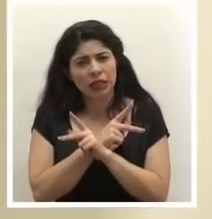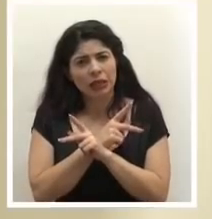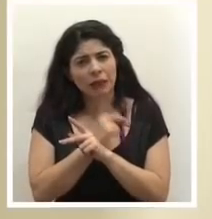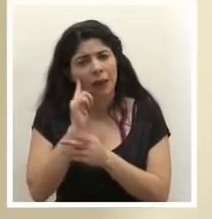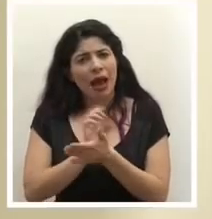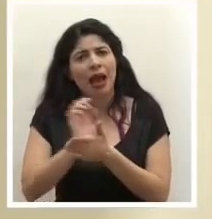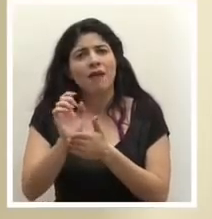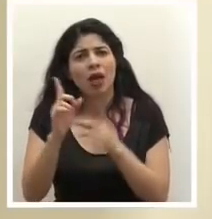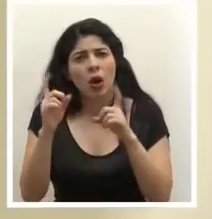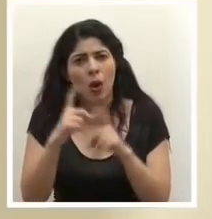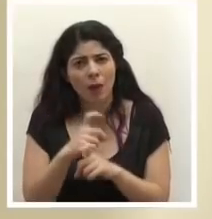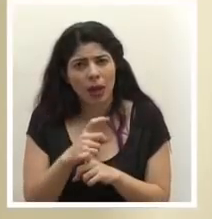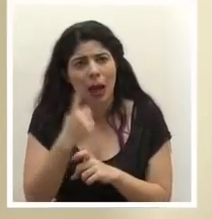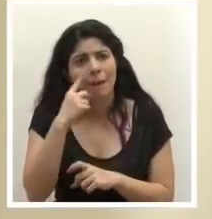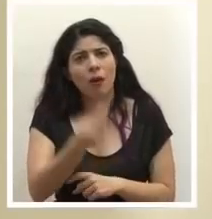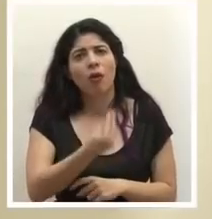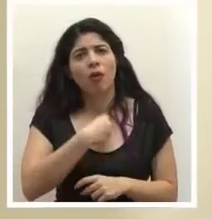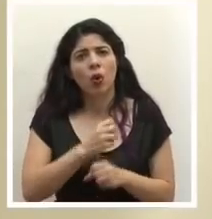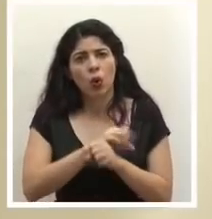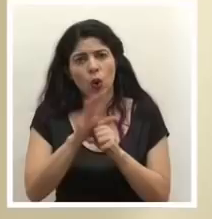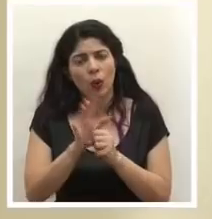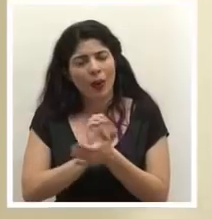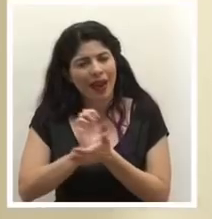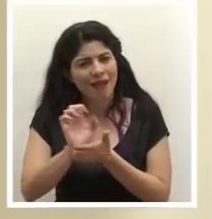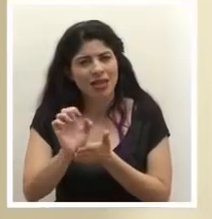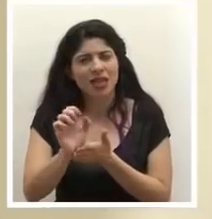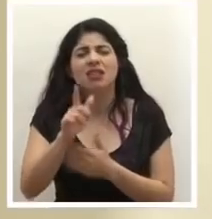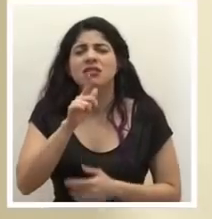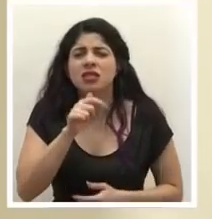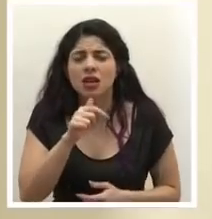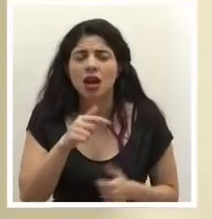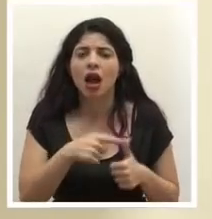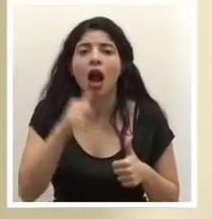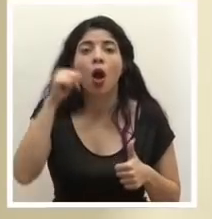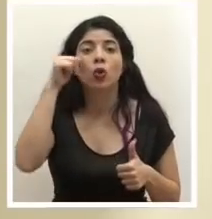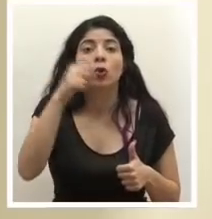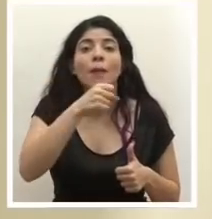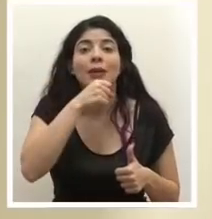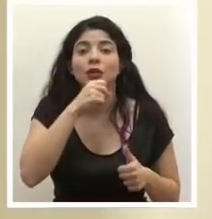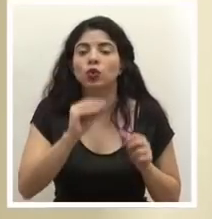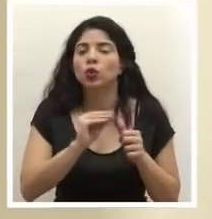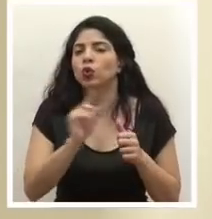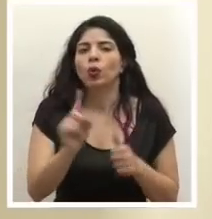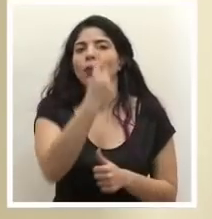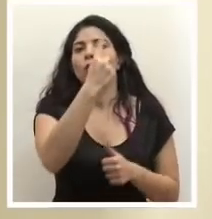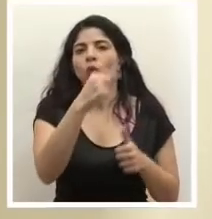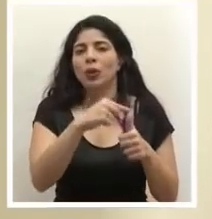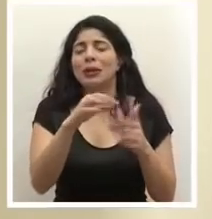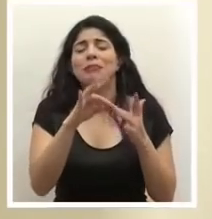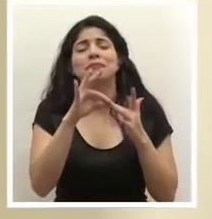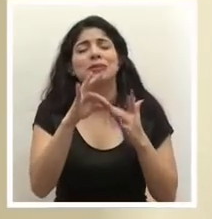complicarse por un contagio por COVID-19, que son los adultos mayores número uno, es el principal factor de